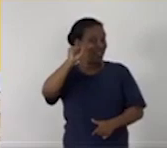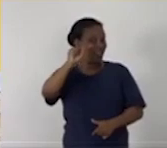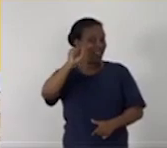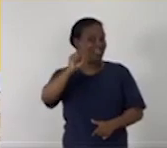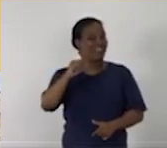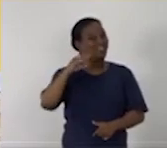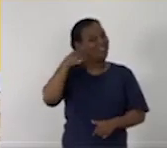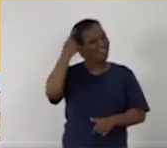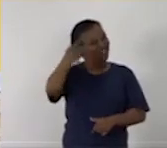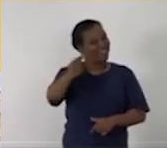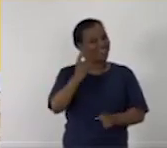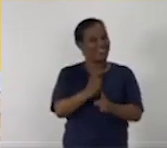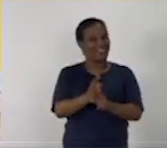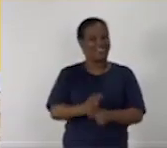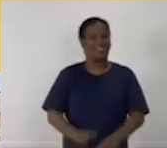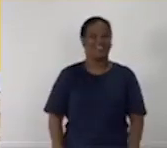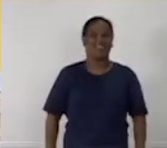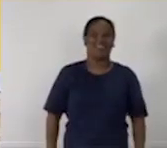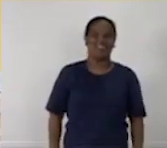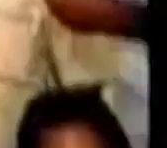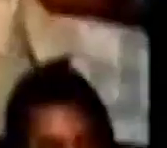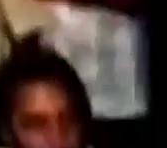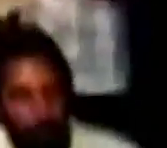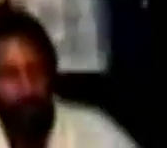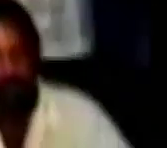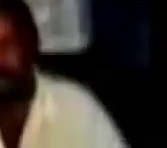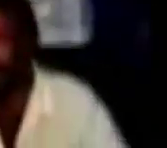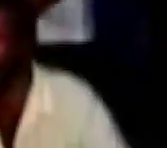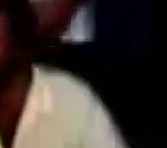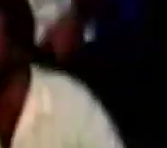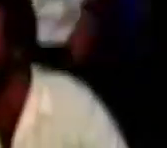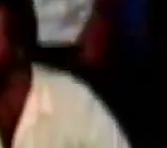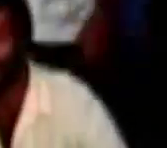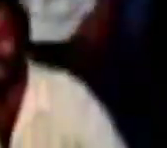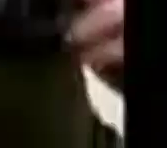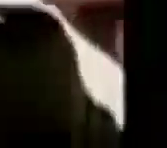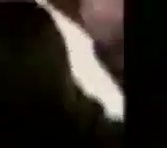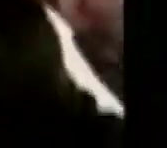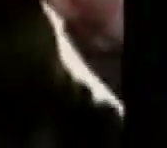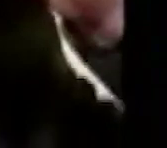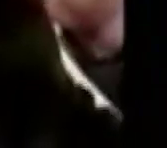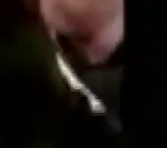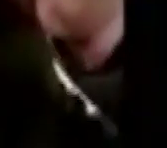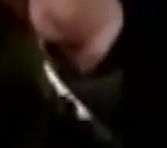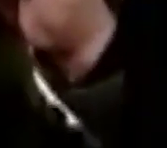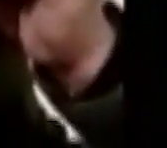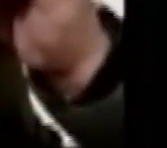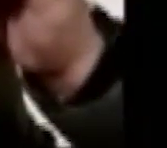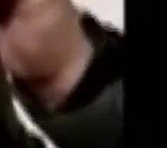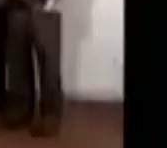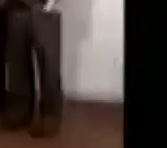falten a la silla. Hasta entonces. ¡Historia crecerá!